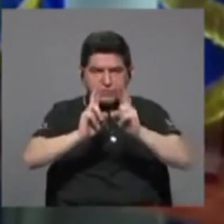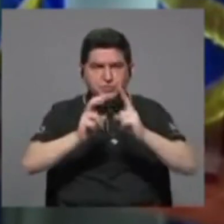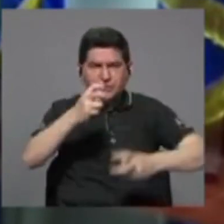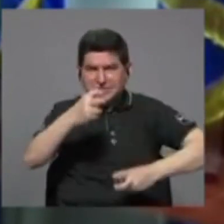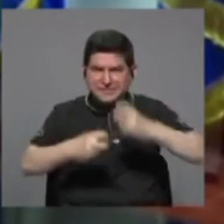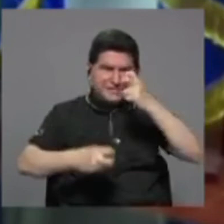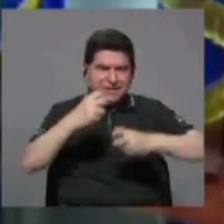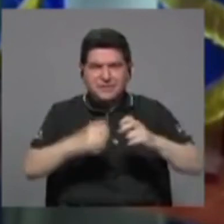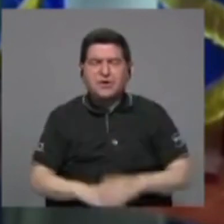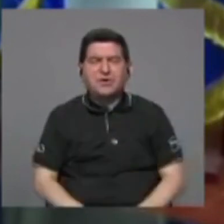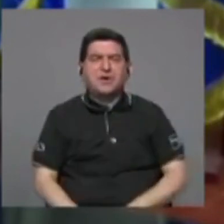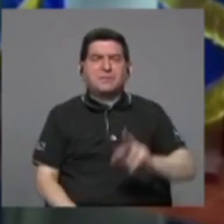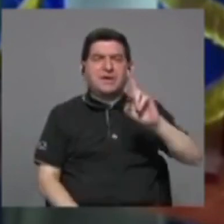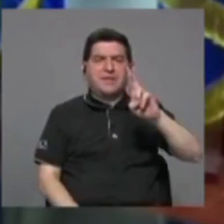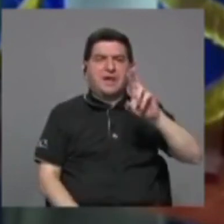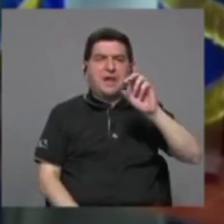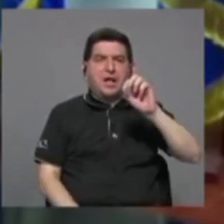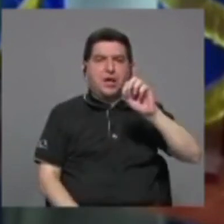problemática de roe de café,